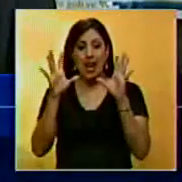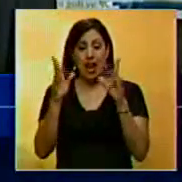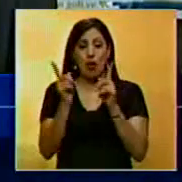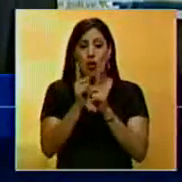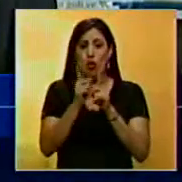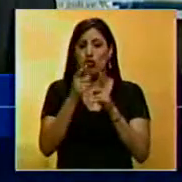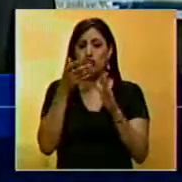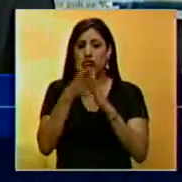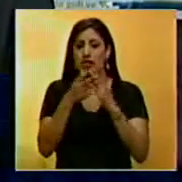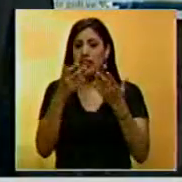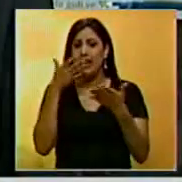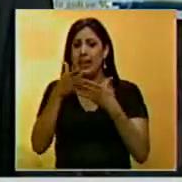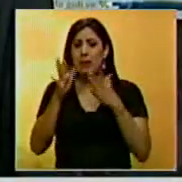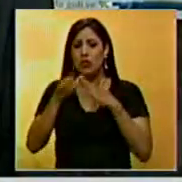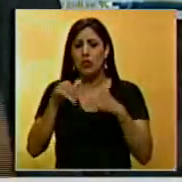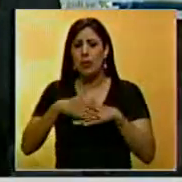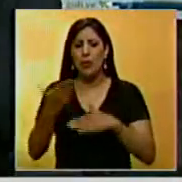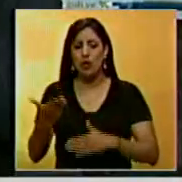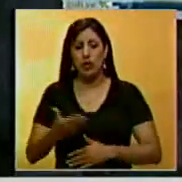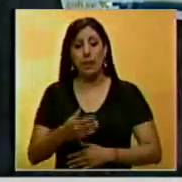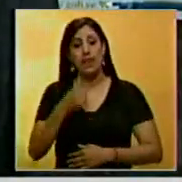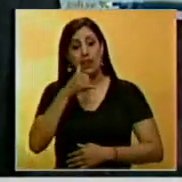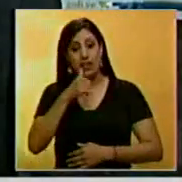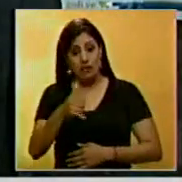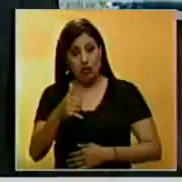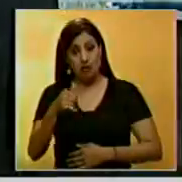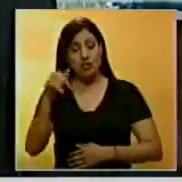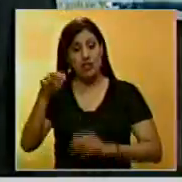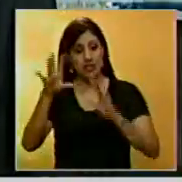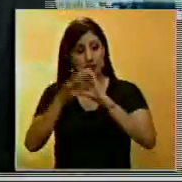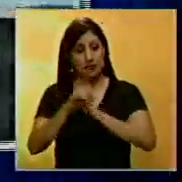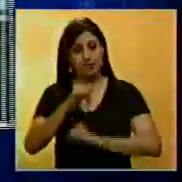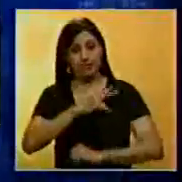corto plazo de este hurto. Esta información será ampliada esta noche en nuestra emisión estelar.